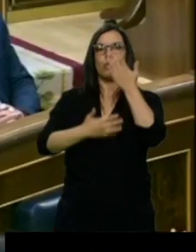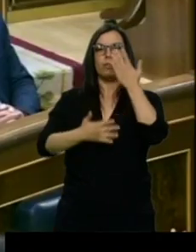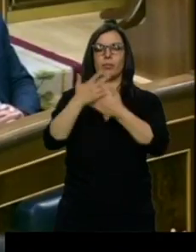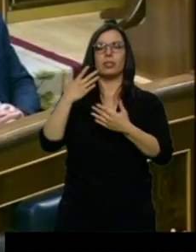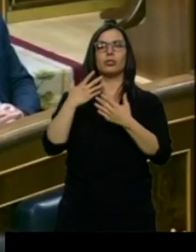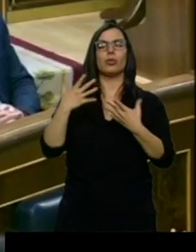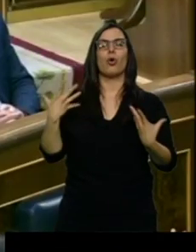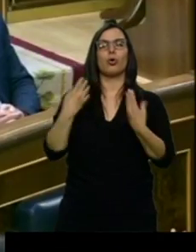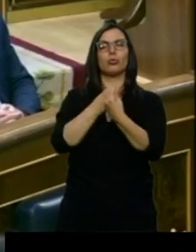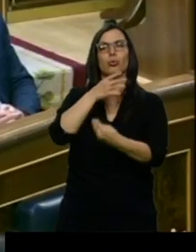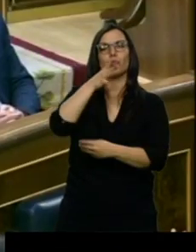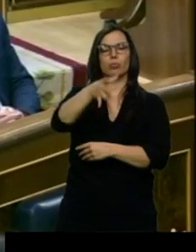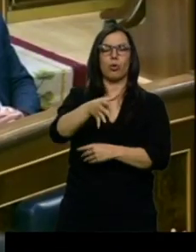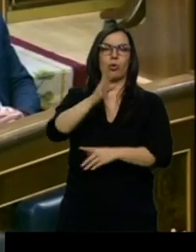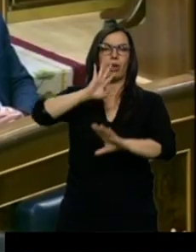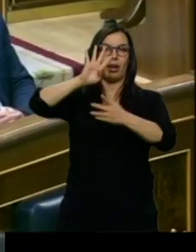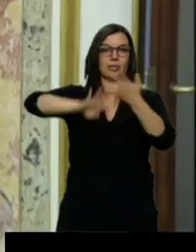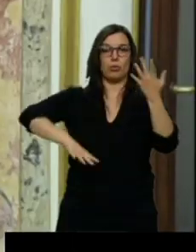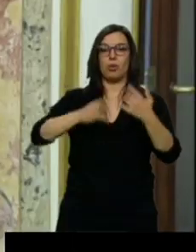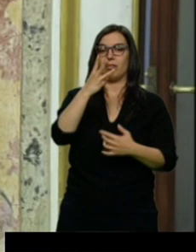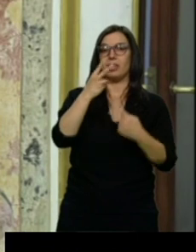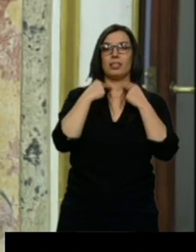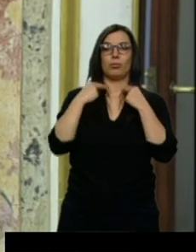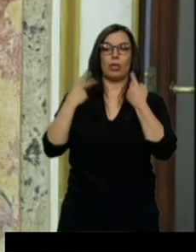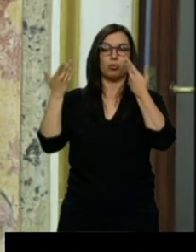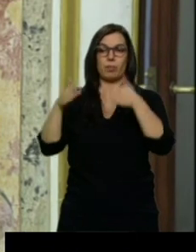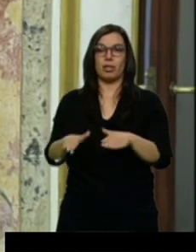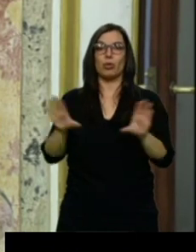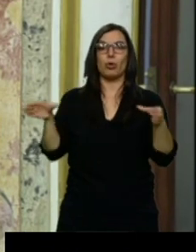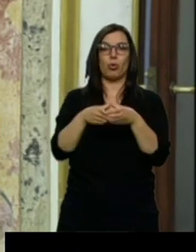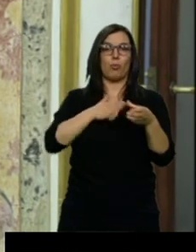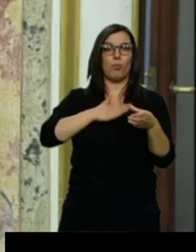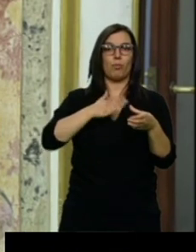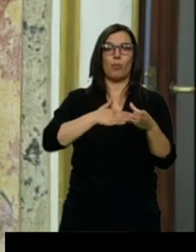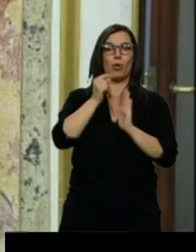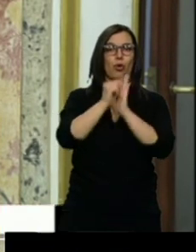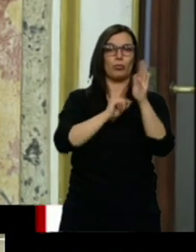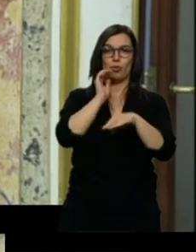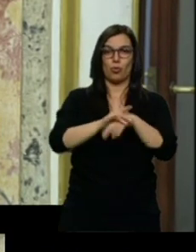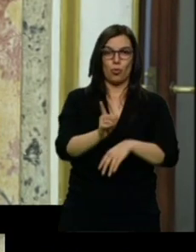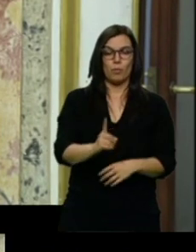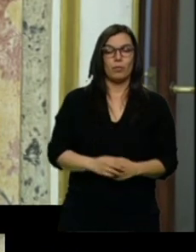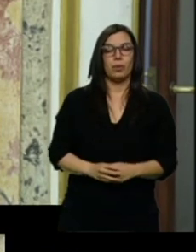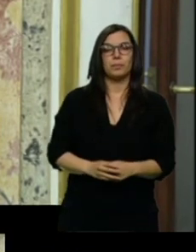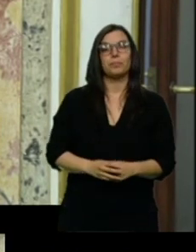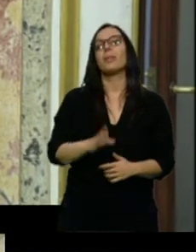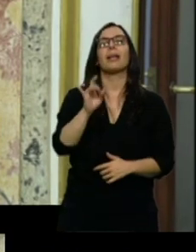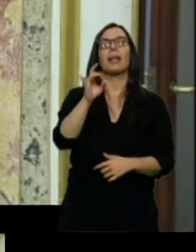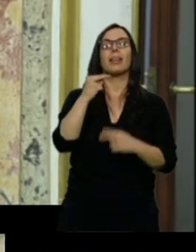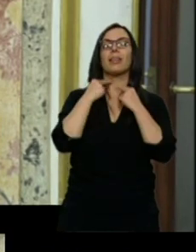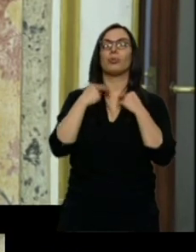y no alcanza los requisitos para un grupo propio. No cumplen el requisito de estar compuestos por 15 diputados ni